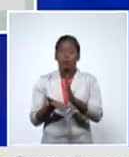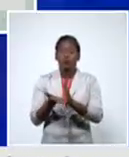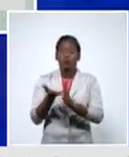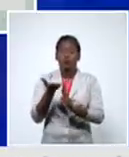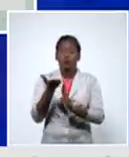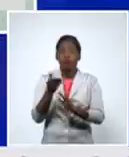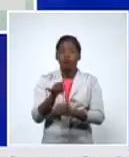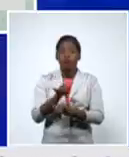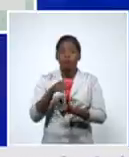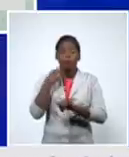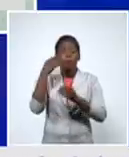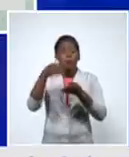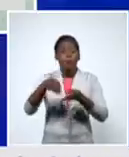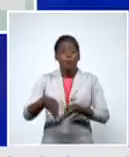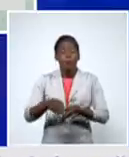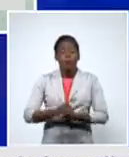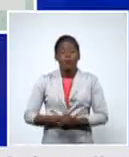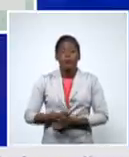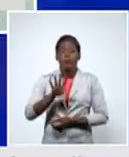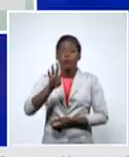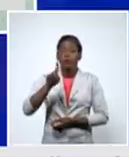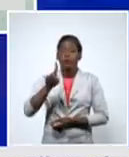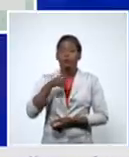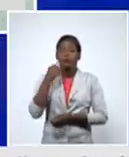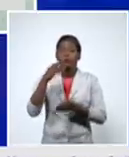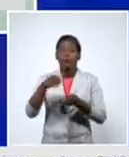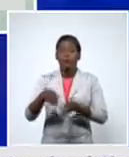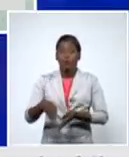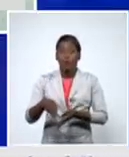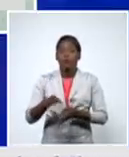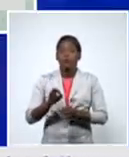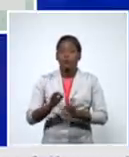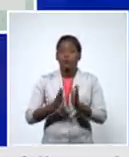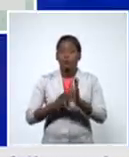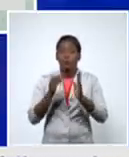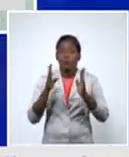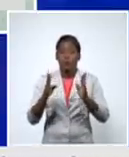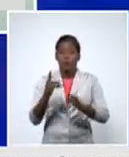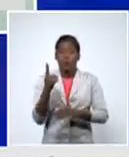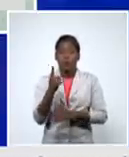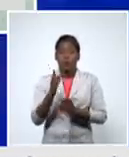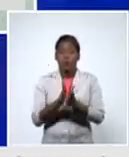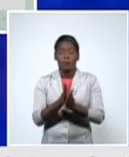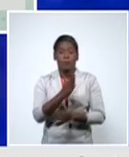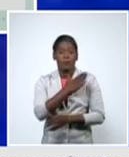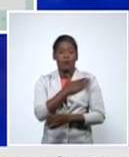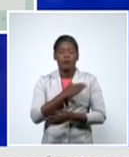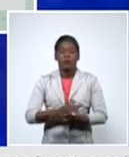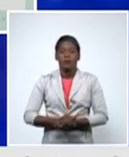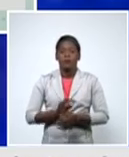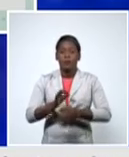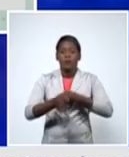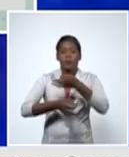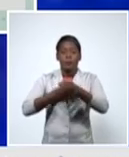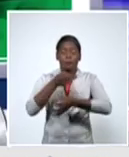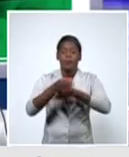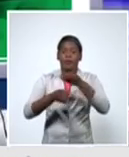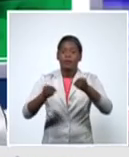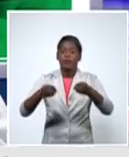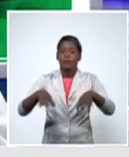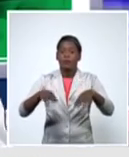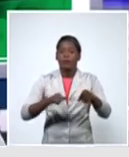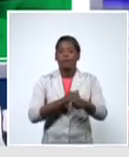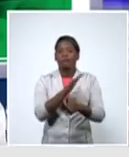41 fallecidos en este mes esa es la situación el